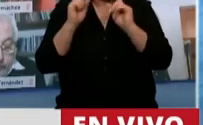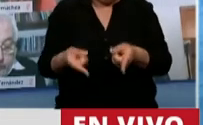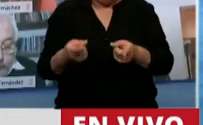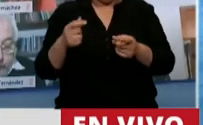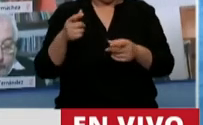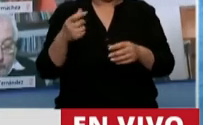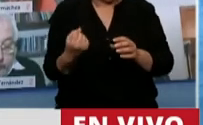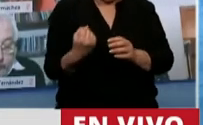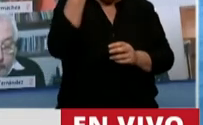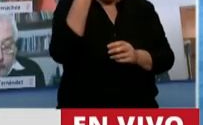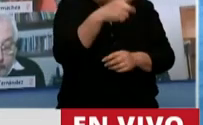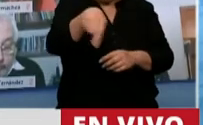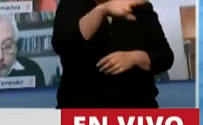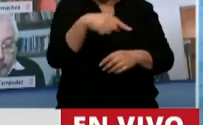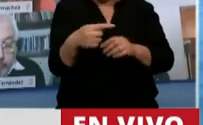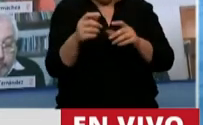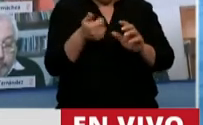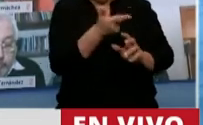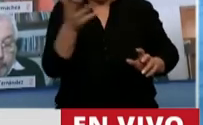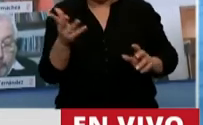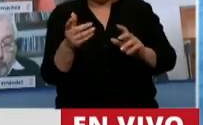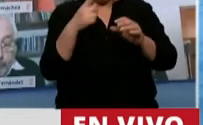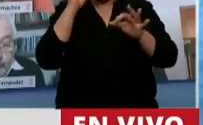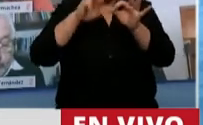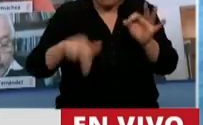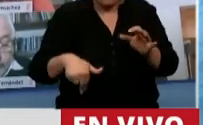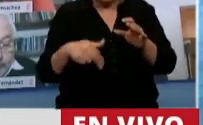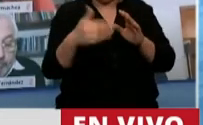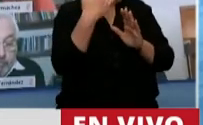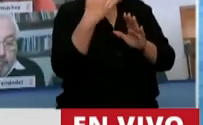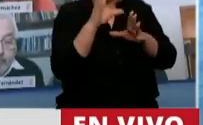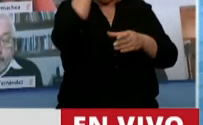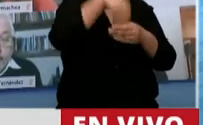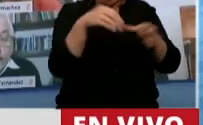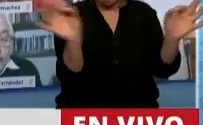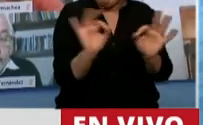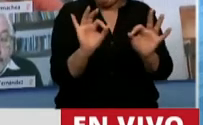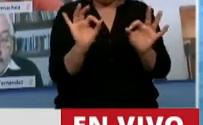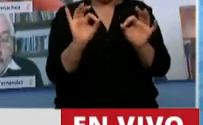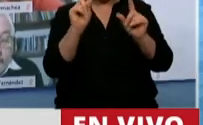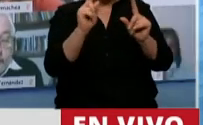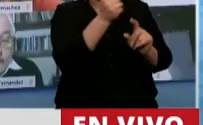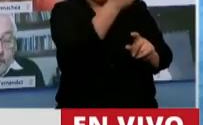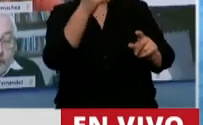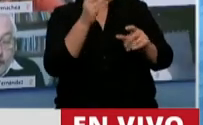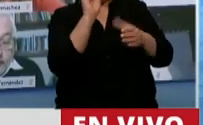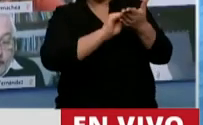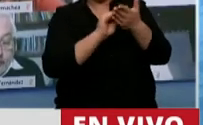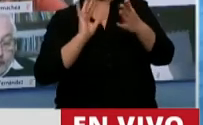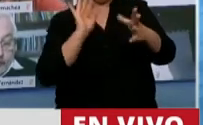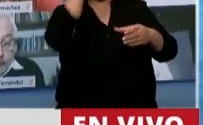presentes, no se nos contó para el quórum ni se nos consignó en ese tablero. Entonces esto,